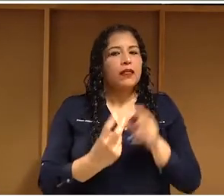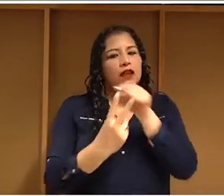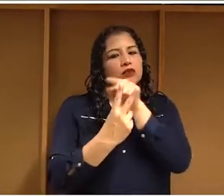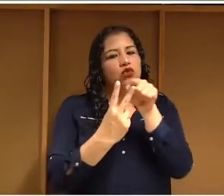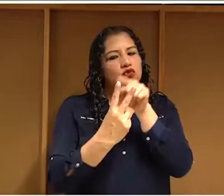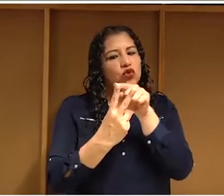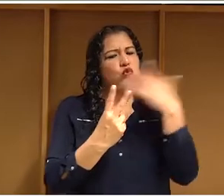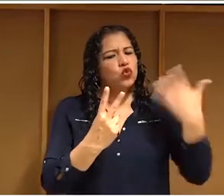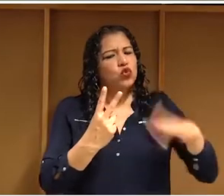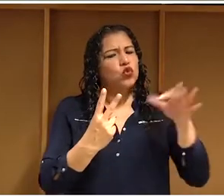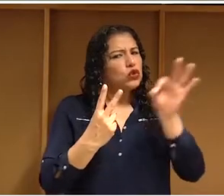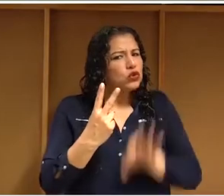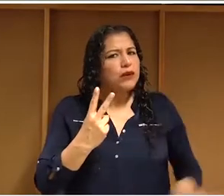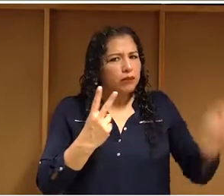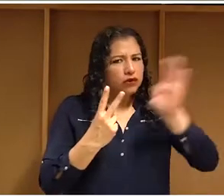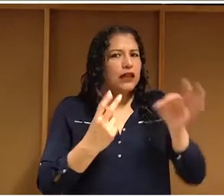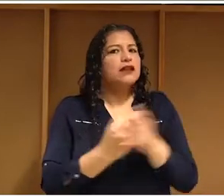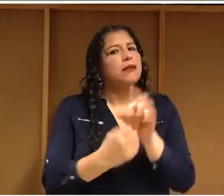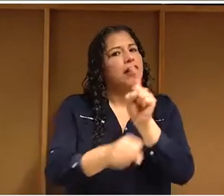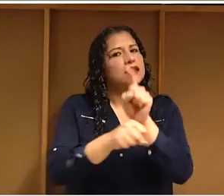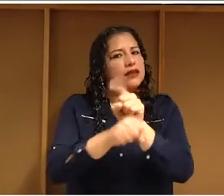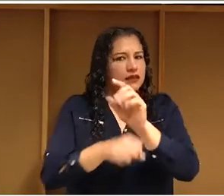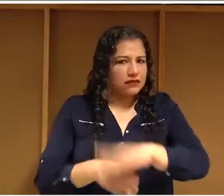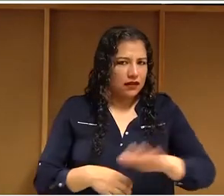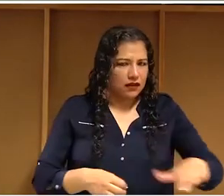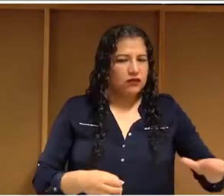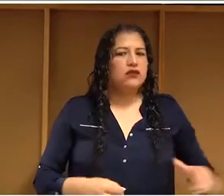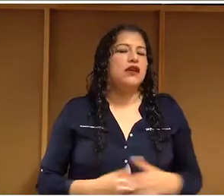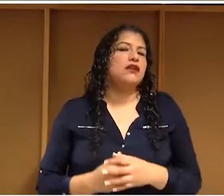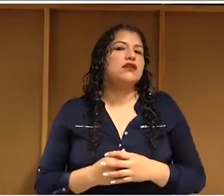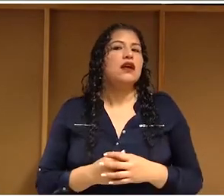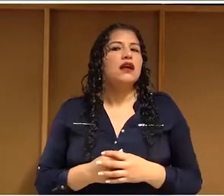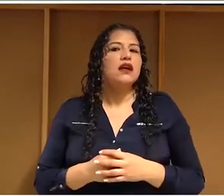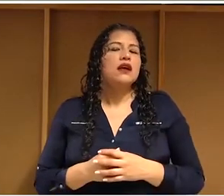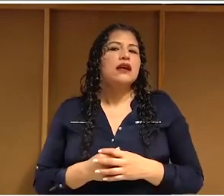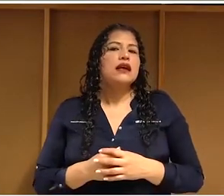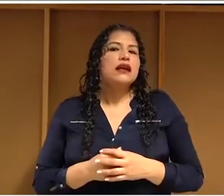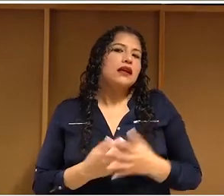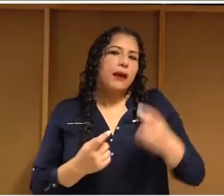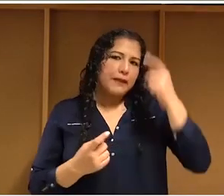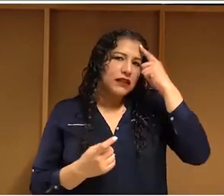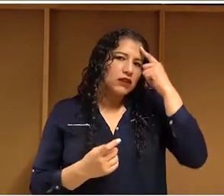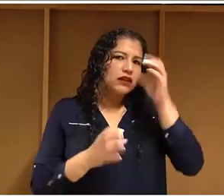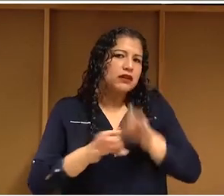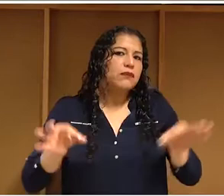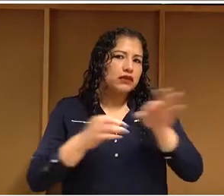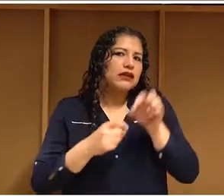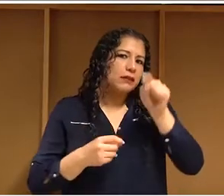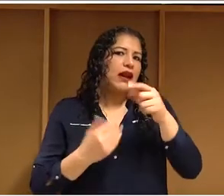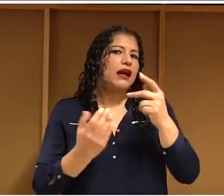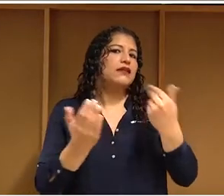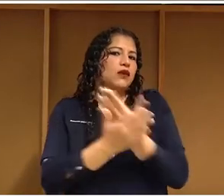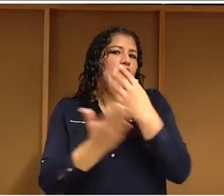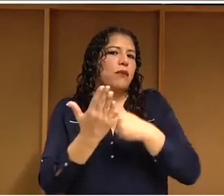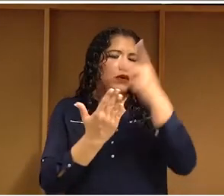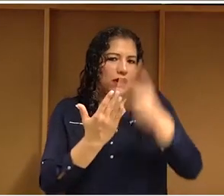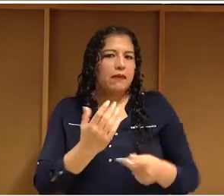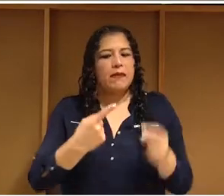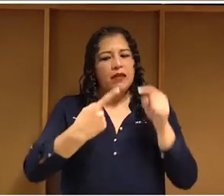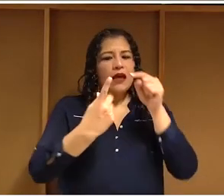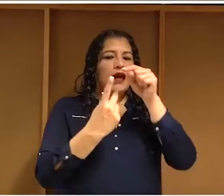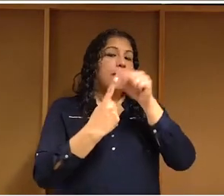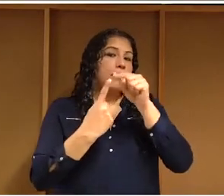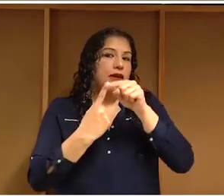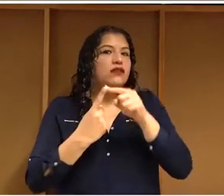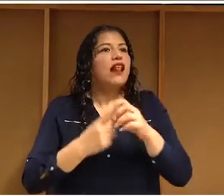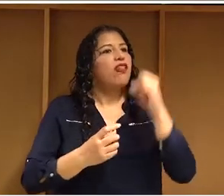particularmente poderosos para la actividad educativa y que tienen mucho que ver con lo que venimos conversando y con lo que trata este programa. El primero es el derecho de